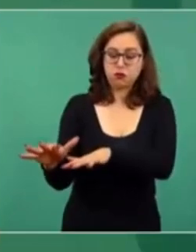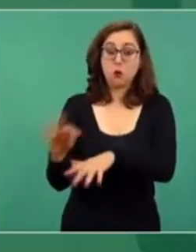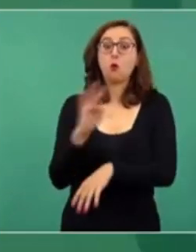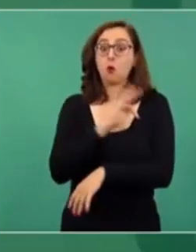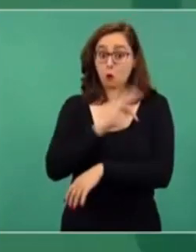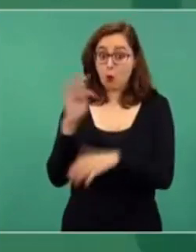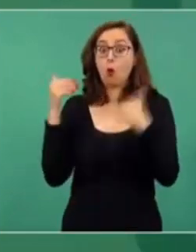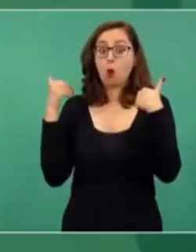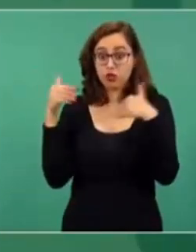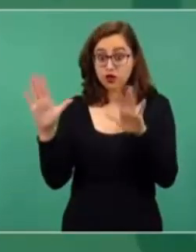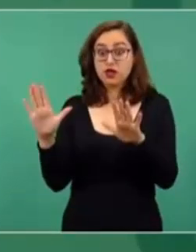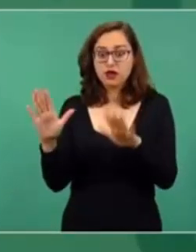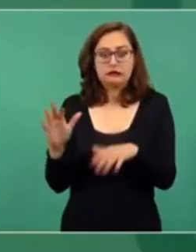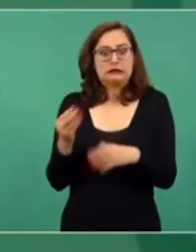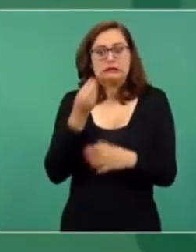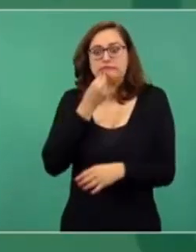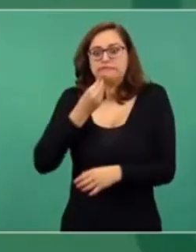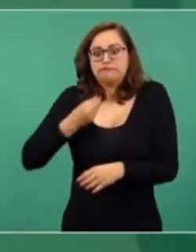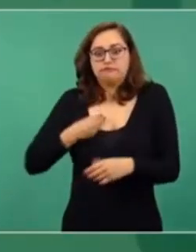Peñitas.